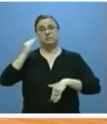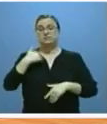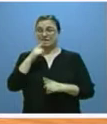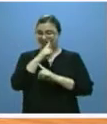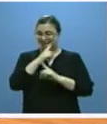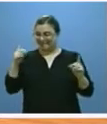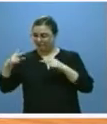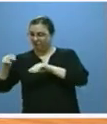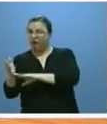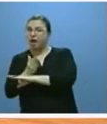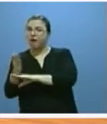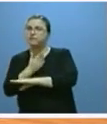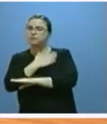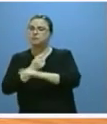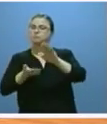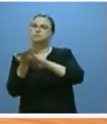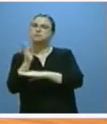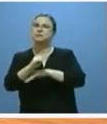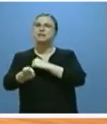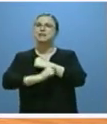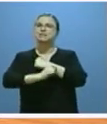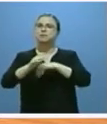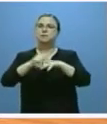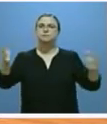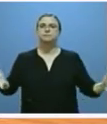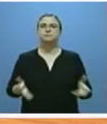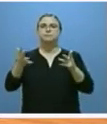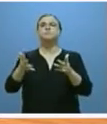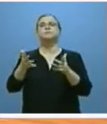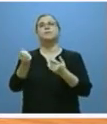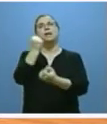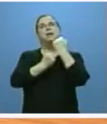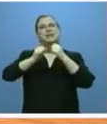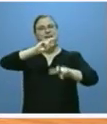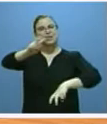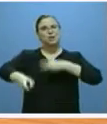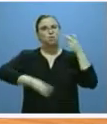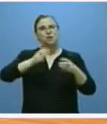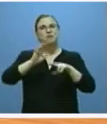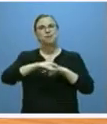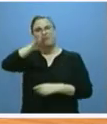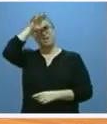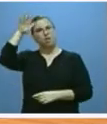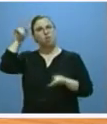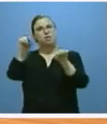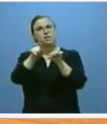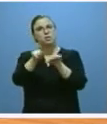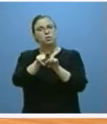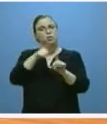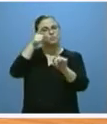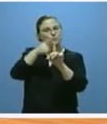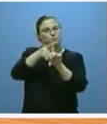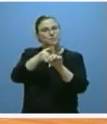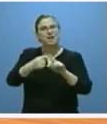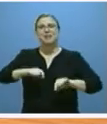este año presentaremos una estrategia para el fomento de las energías renovables para usos térmicos dirigida a potenciar el uso de la